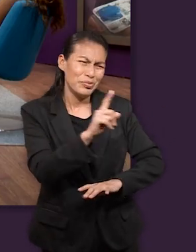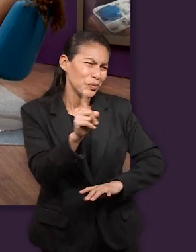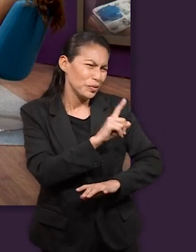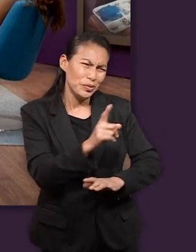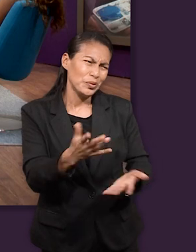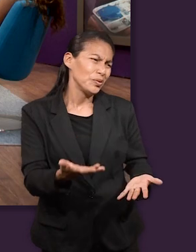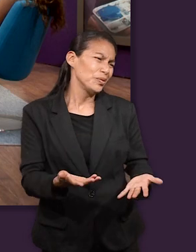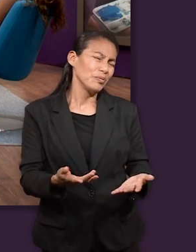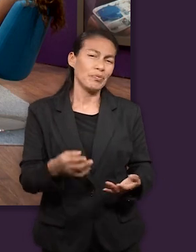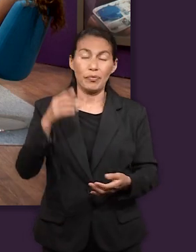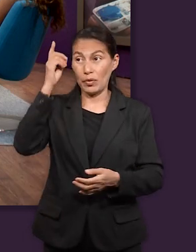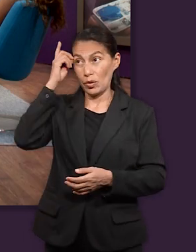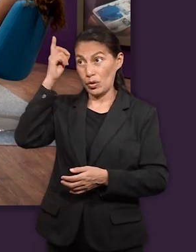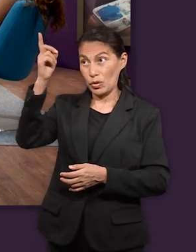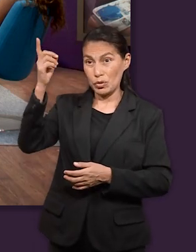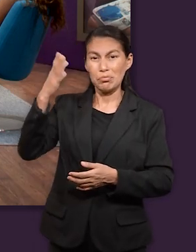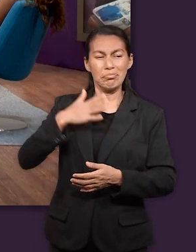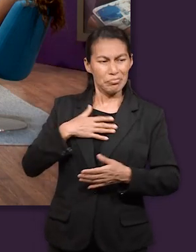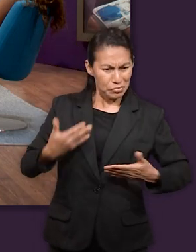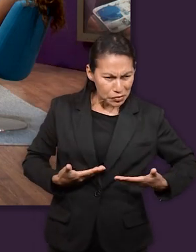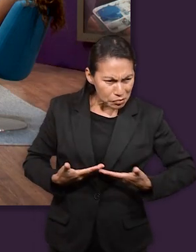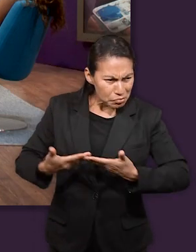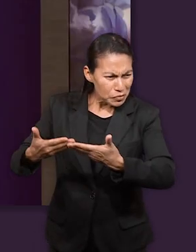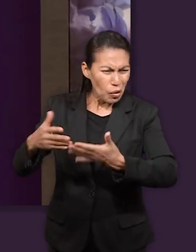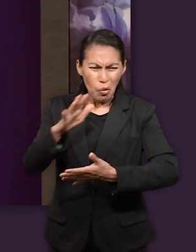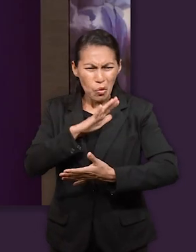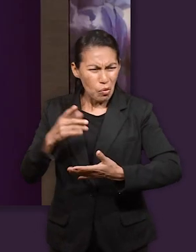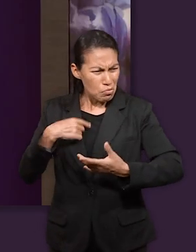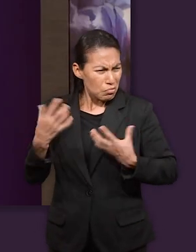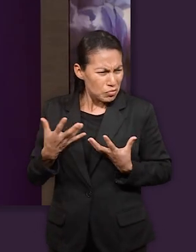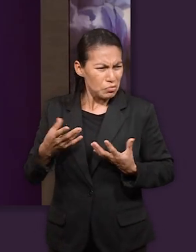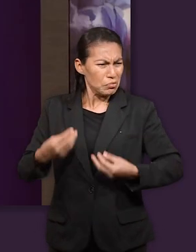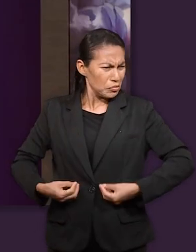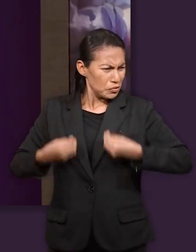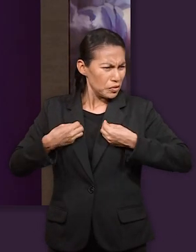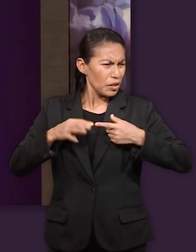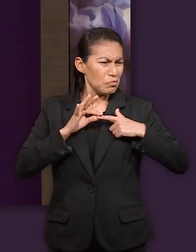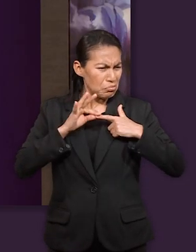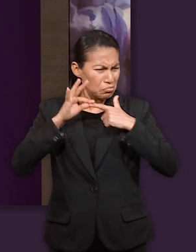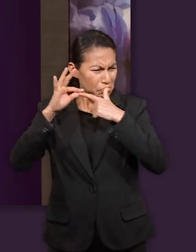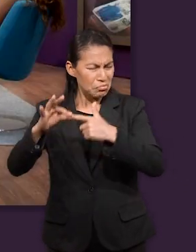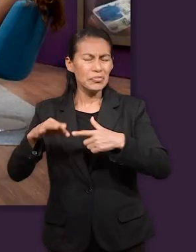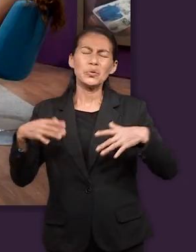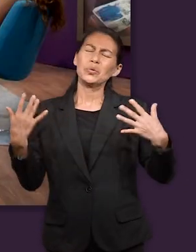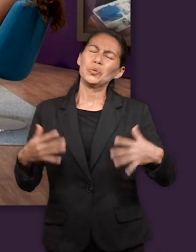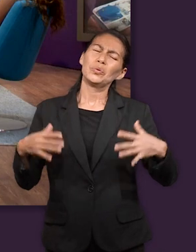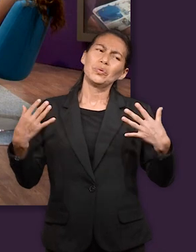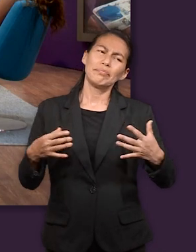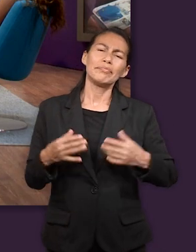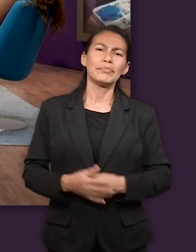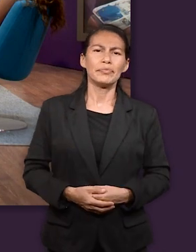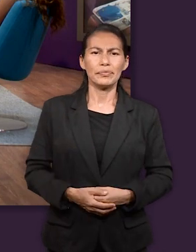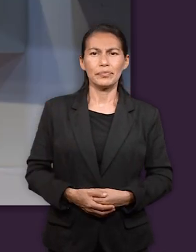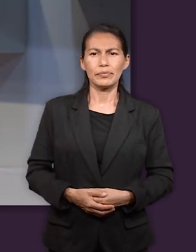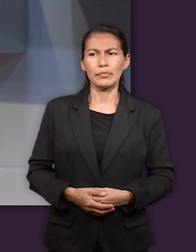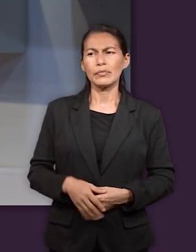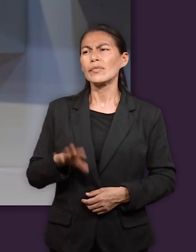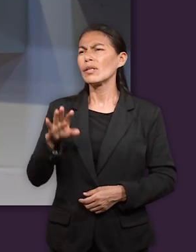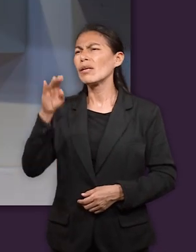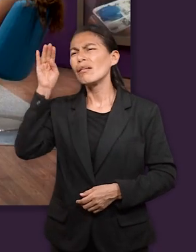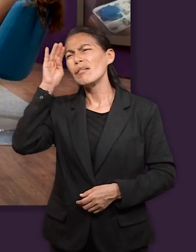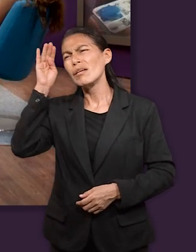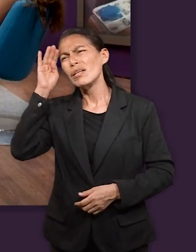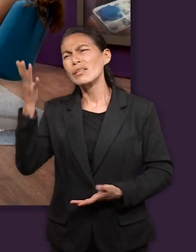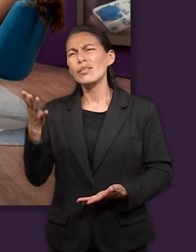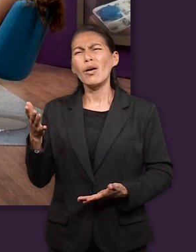la certeza de que de que así eran las cosas y no había por qué vengarse porque al final de cuentas Dios estaba guiando su camino yo creo